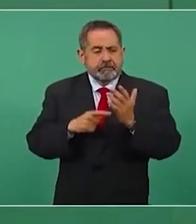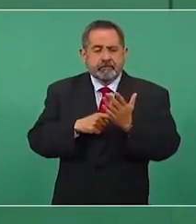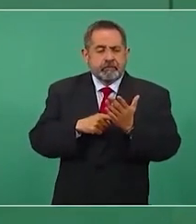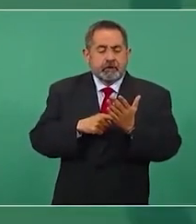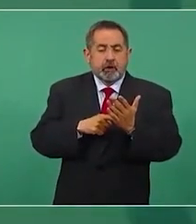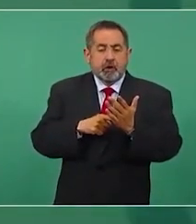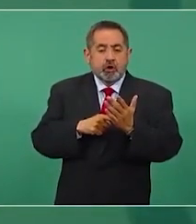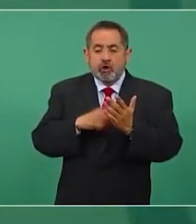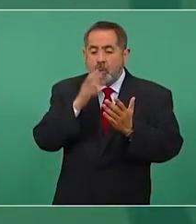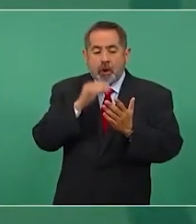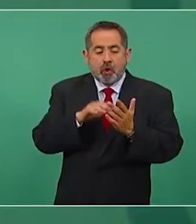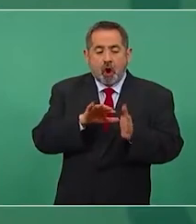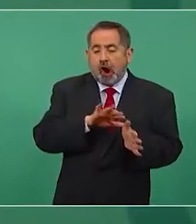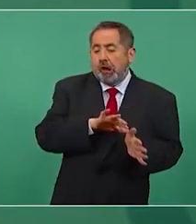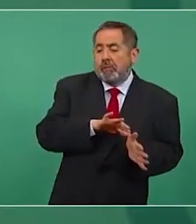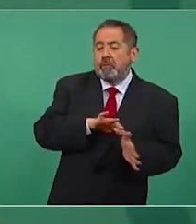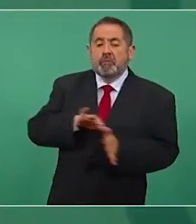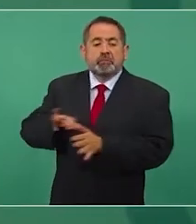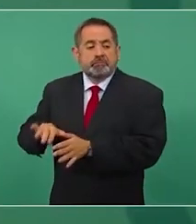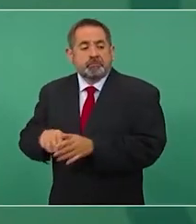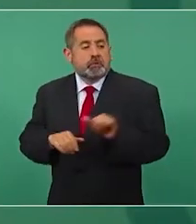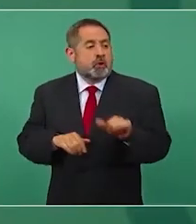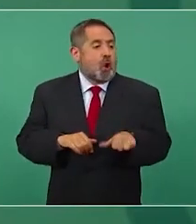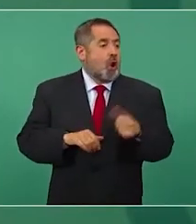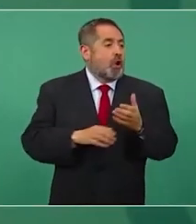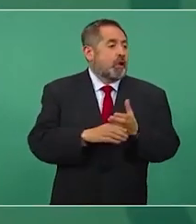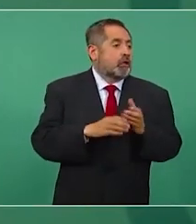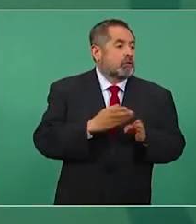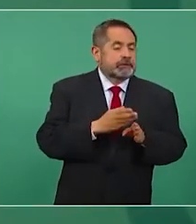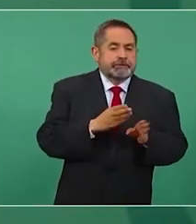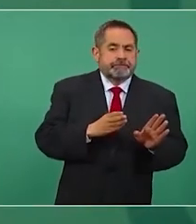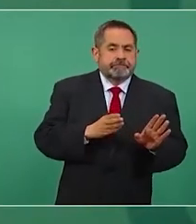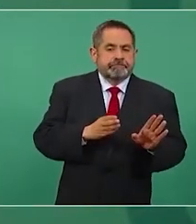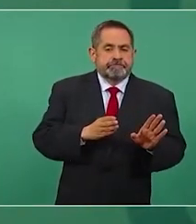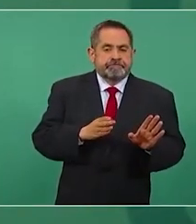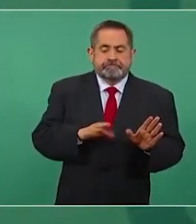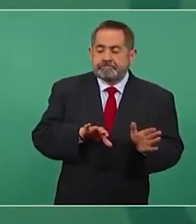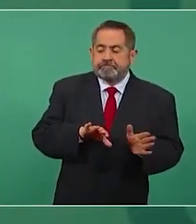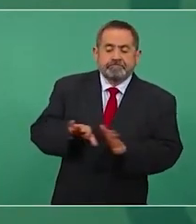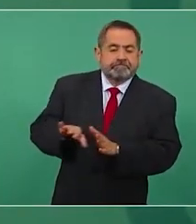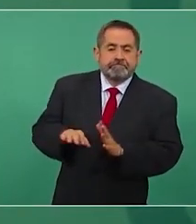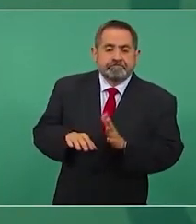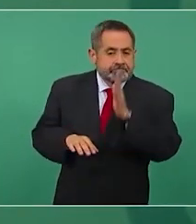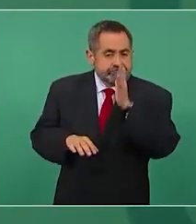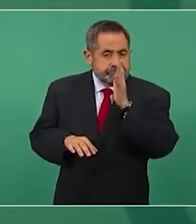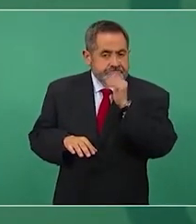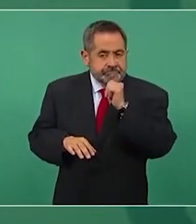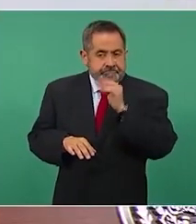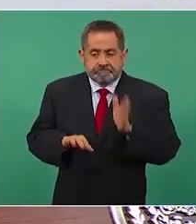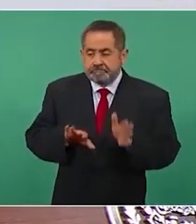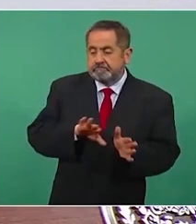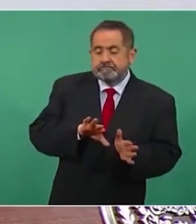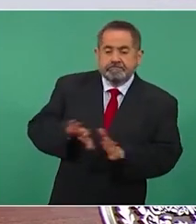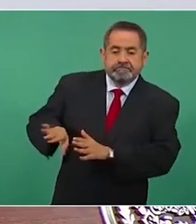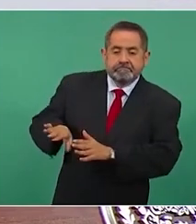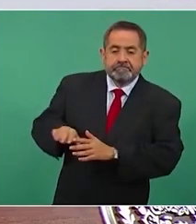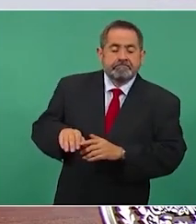quedarse de lado.